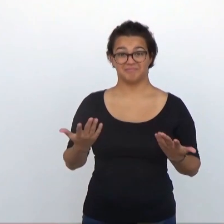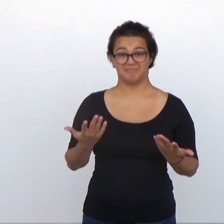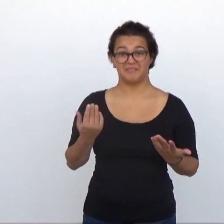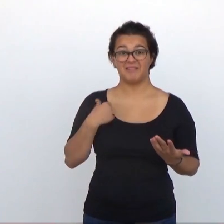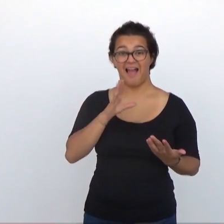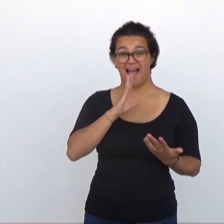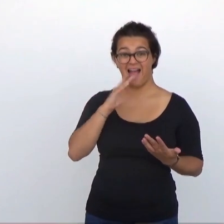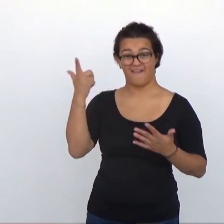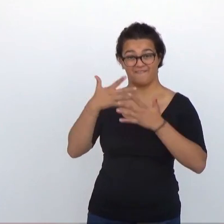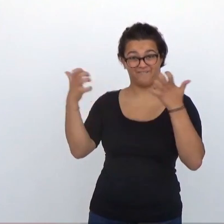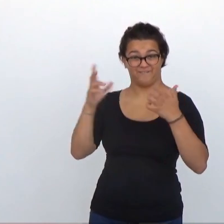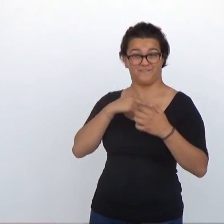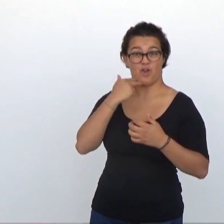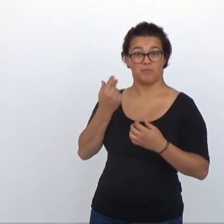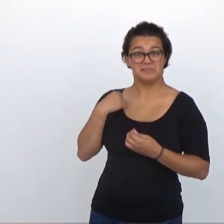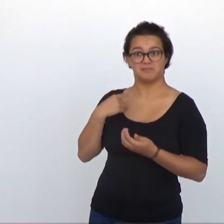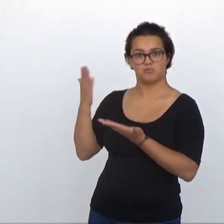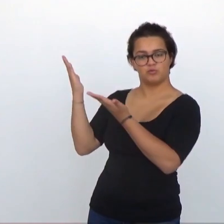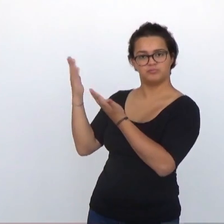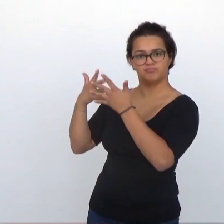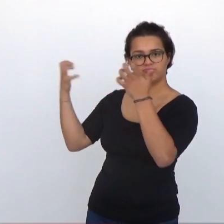Y lo que la voz ha dicho es esto.